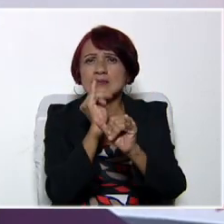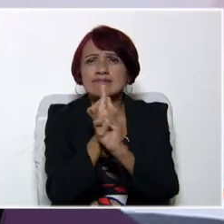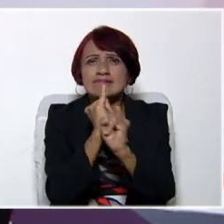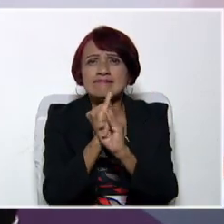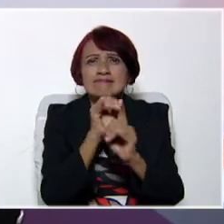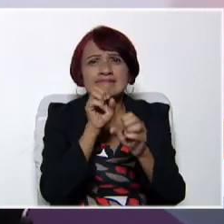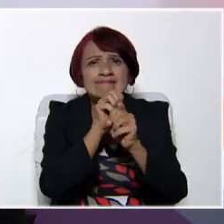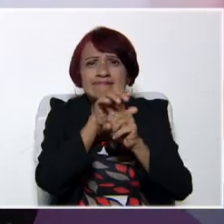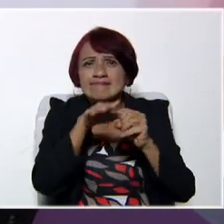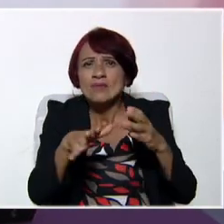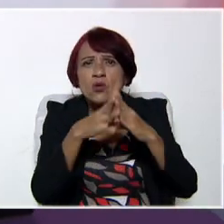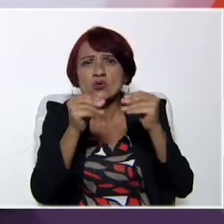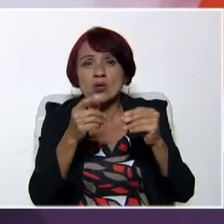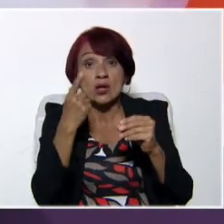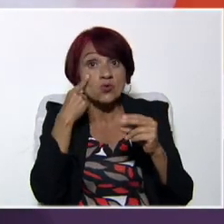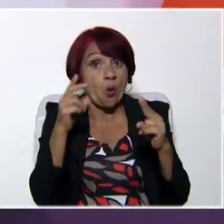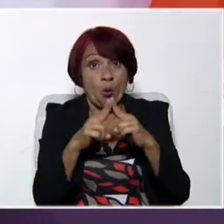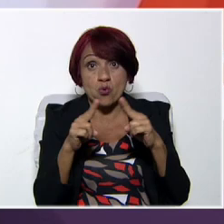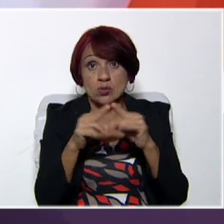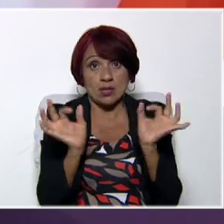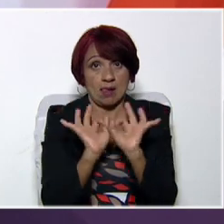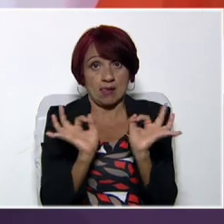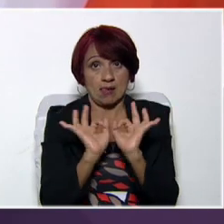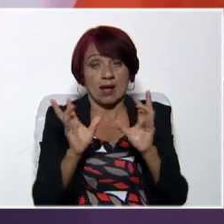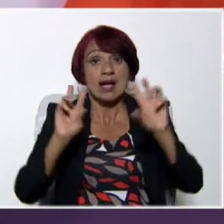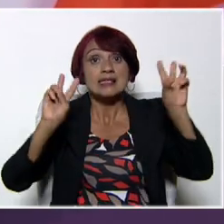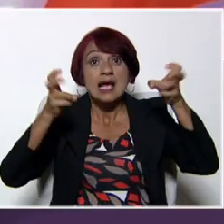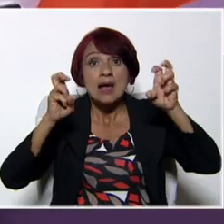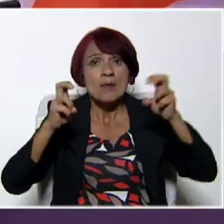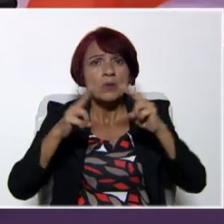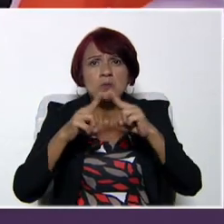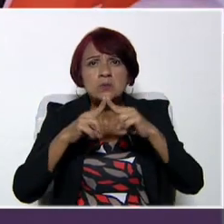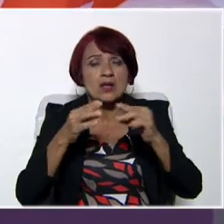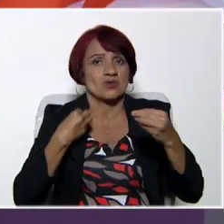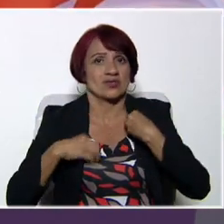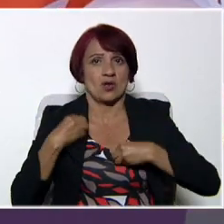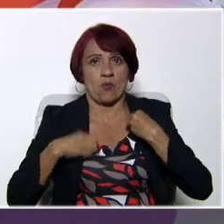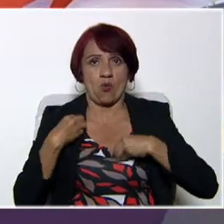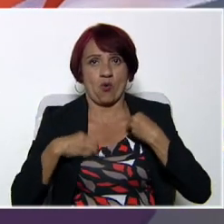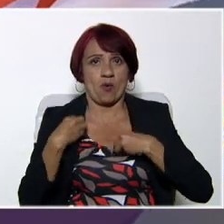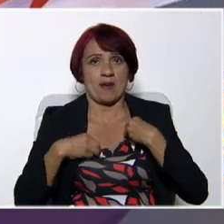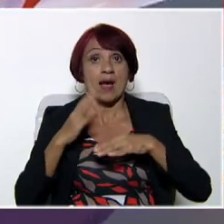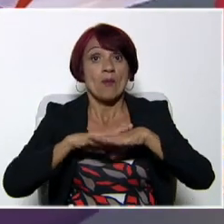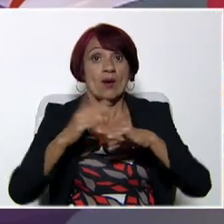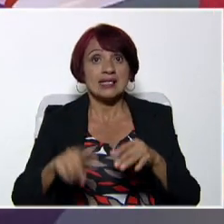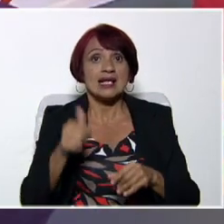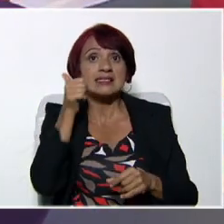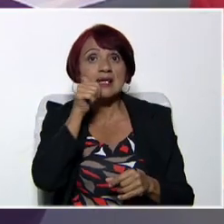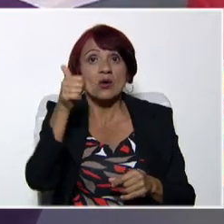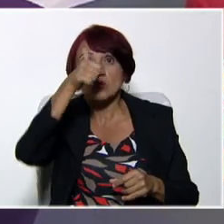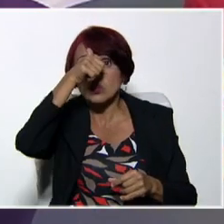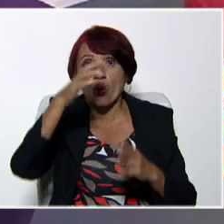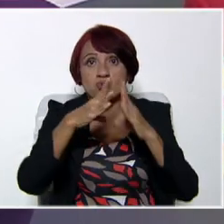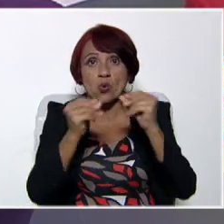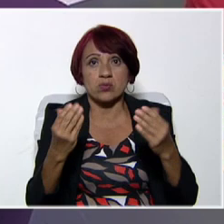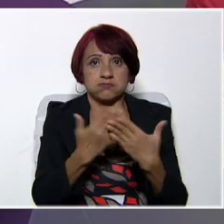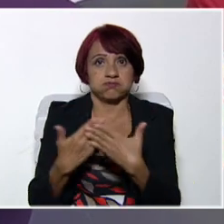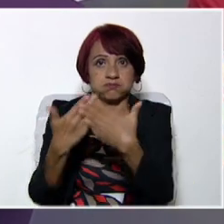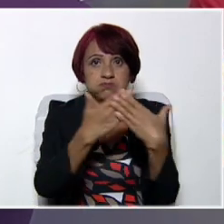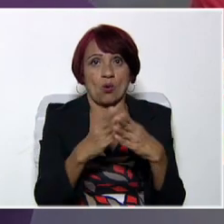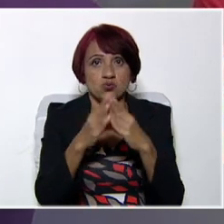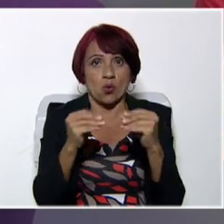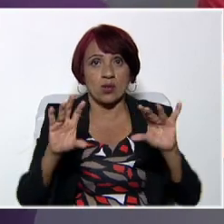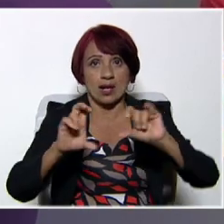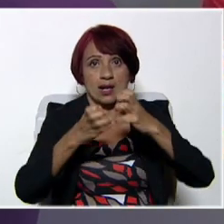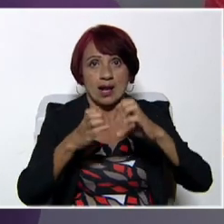todavía no conocen a perfección todos los temas que hablamos el día de hoy, no se preocupen porque tienen el fin de semana para repasar todas las clases